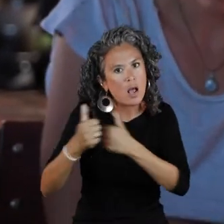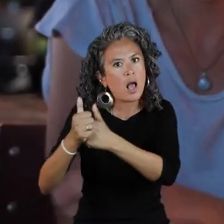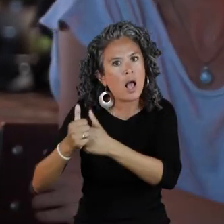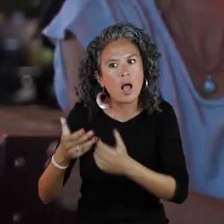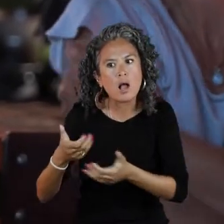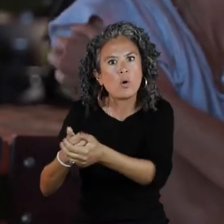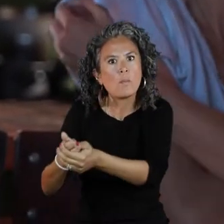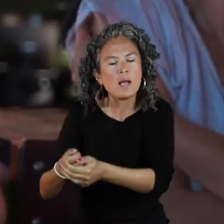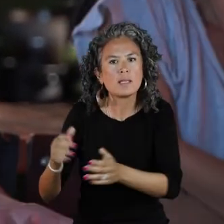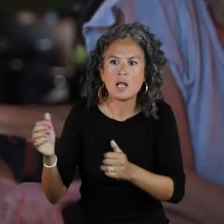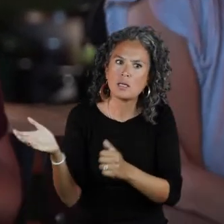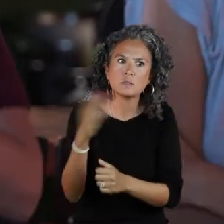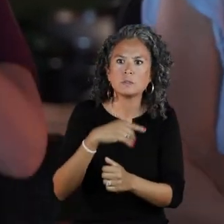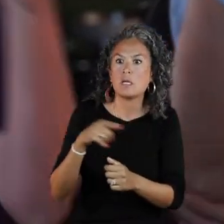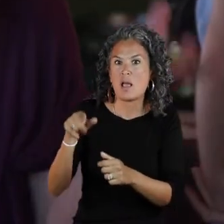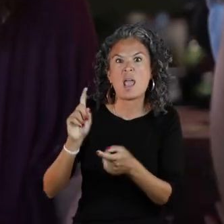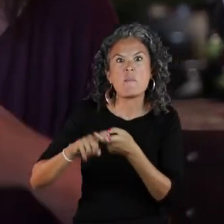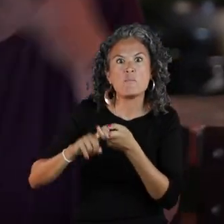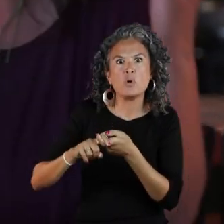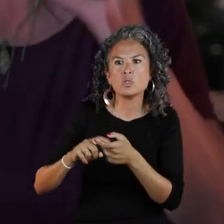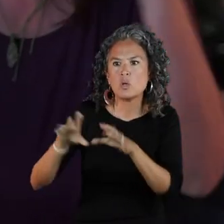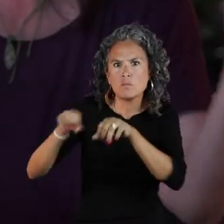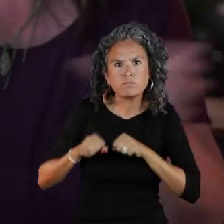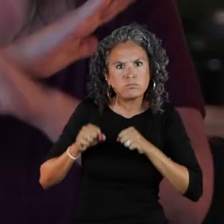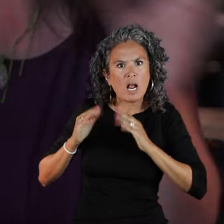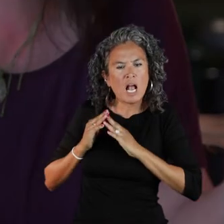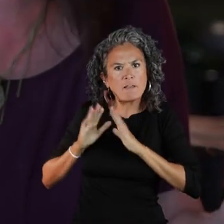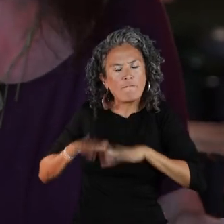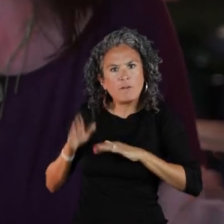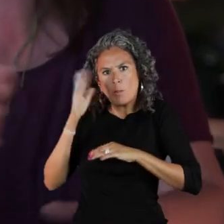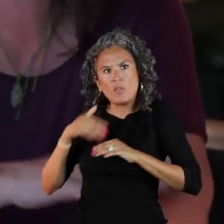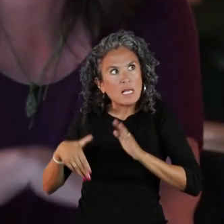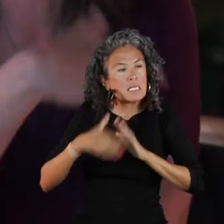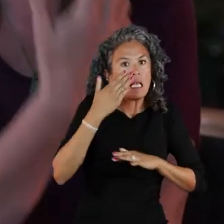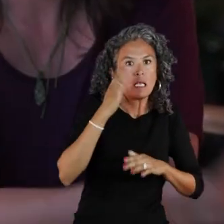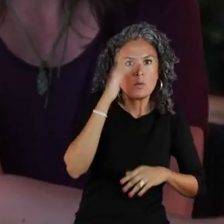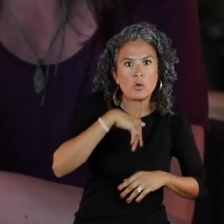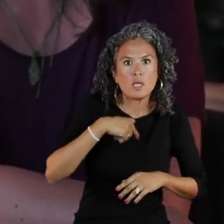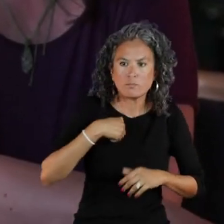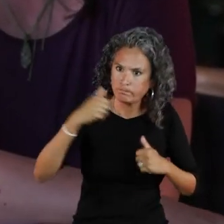acompañar a salir y situaciones en las cuales, por ejemplo, habían sido secuestradas por el compañero cuando iban a salir de la casa.